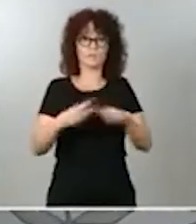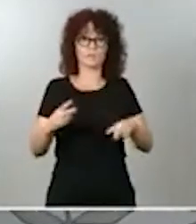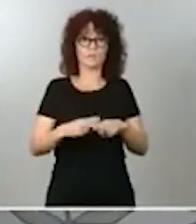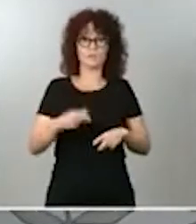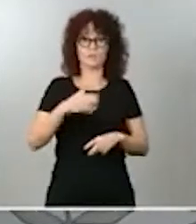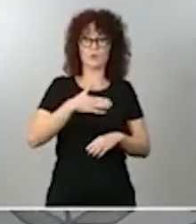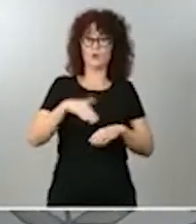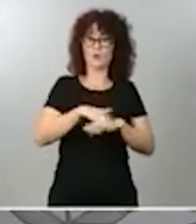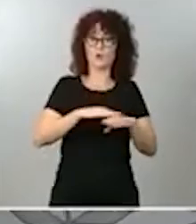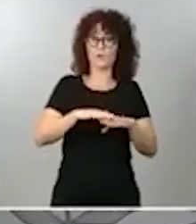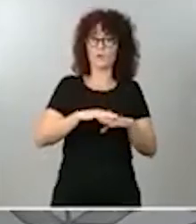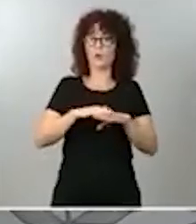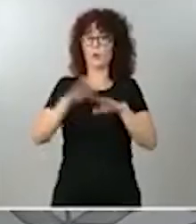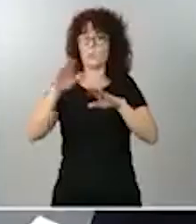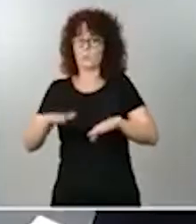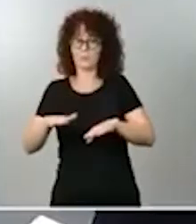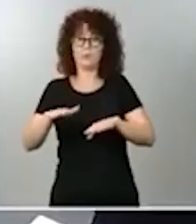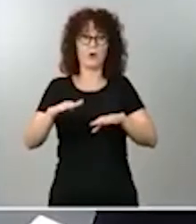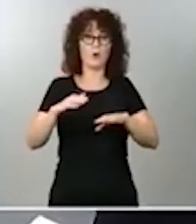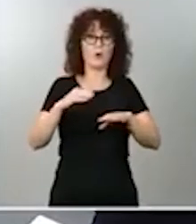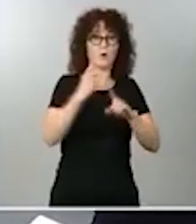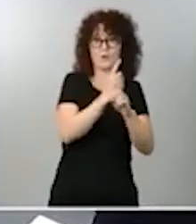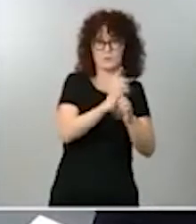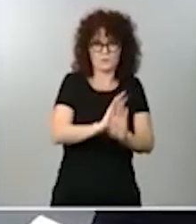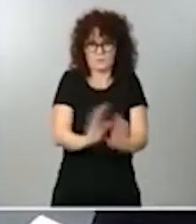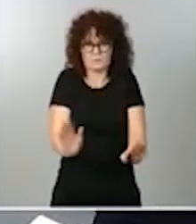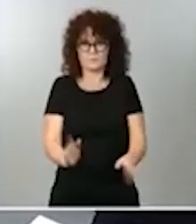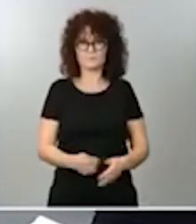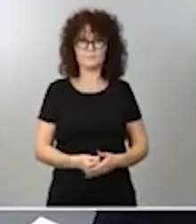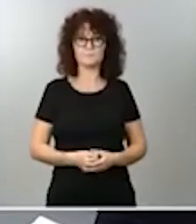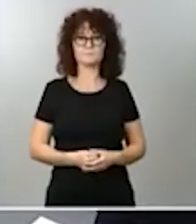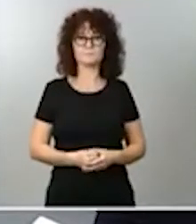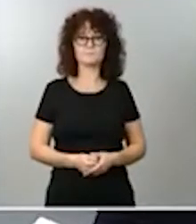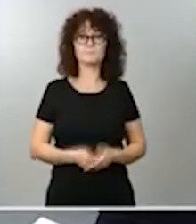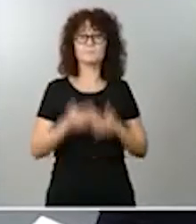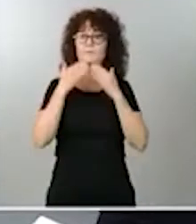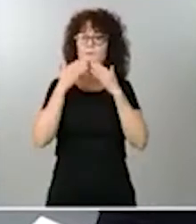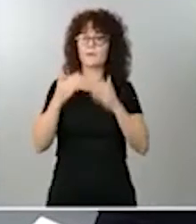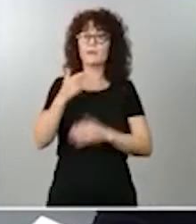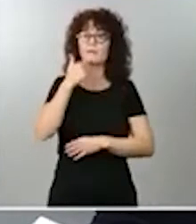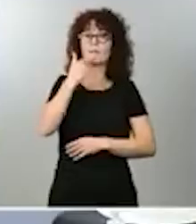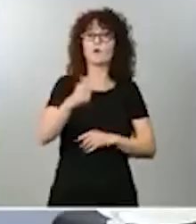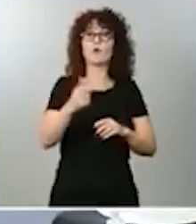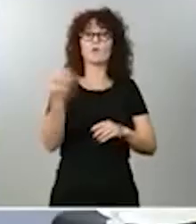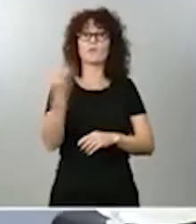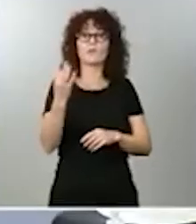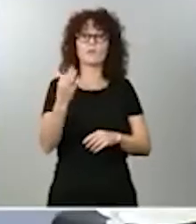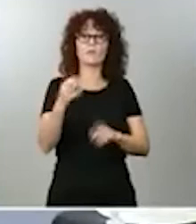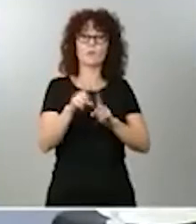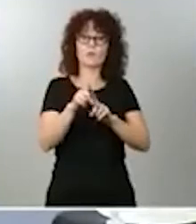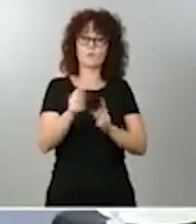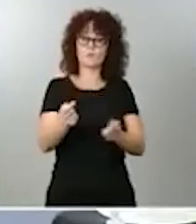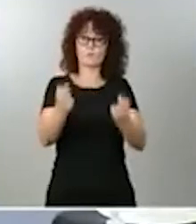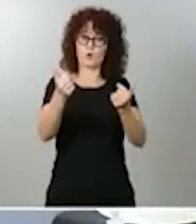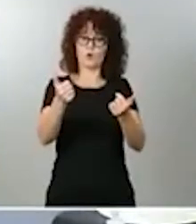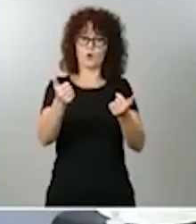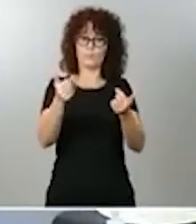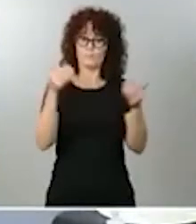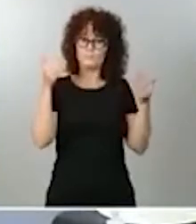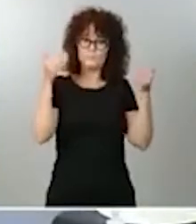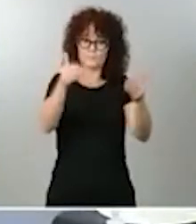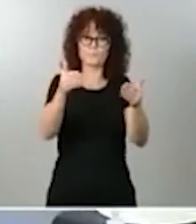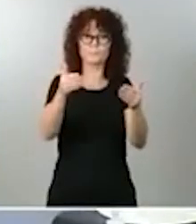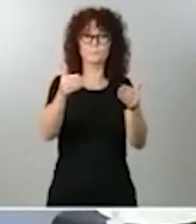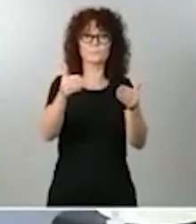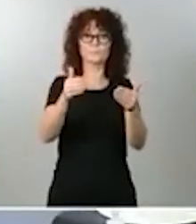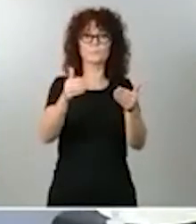va a hacer. Gracias. Pues, cuando he dicho que debíamos ser sensibles, he querido decir que debemos ser sensibles. Respecto a la segunda